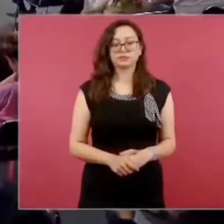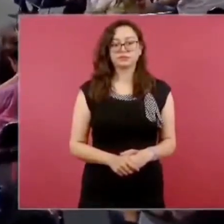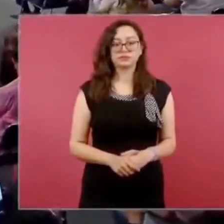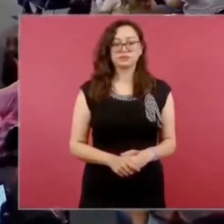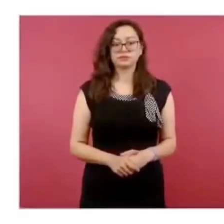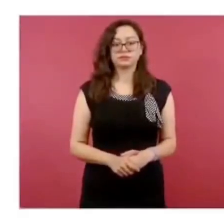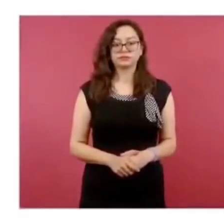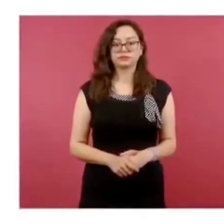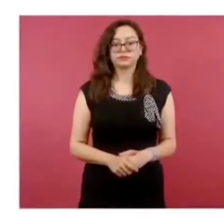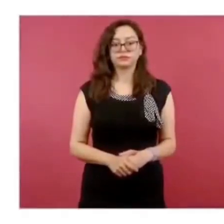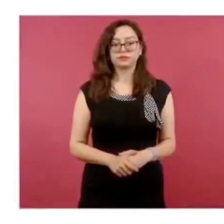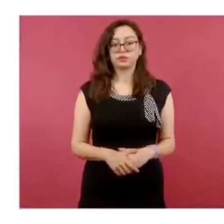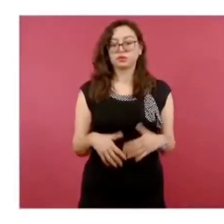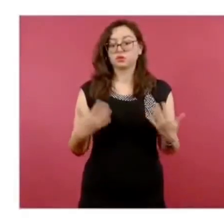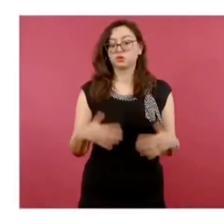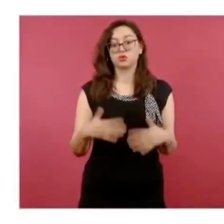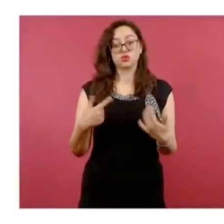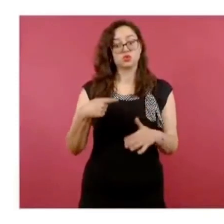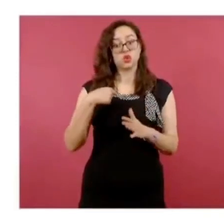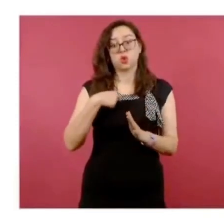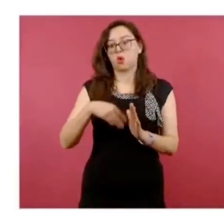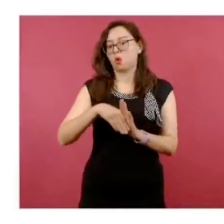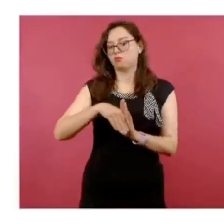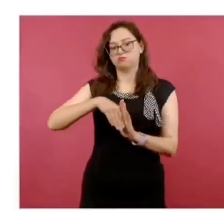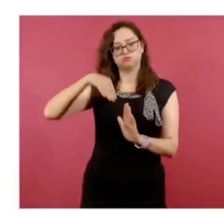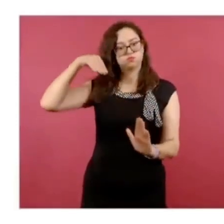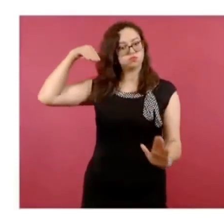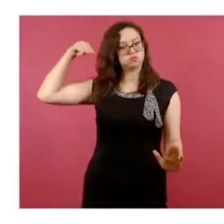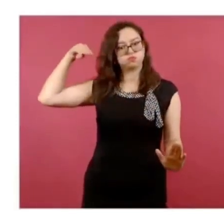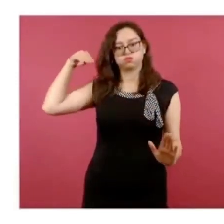Miren cuánto he caído, según la empresa,